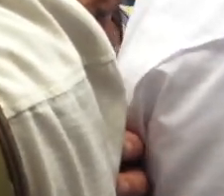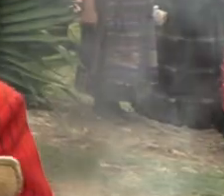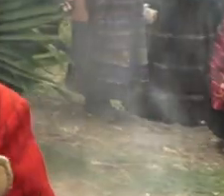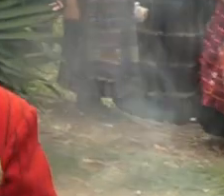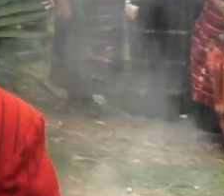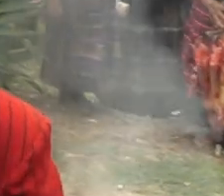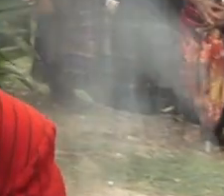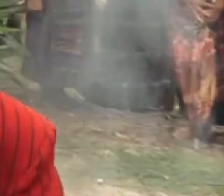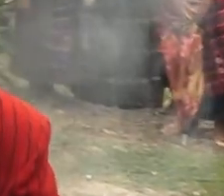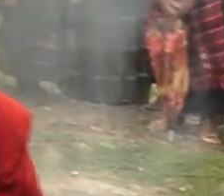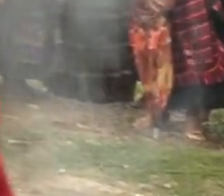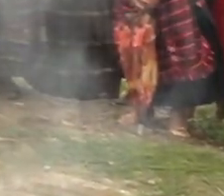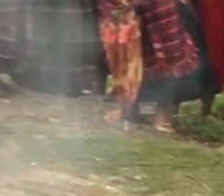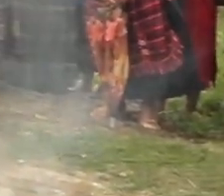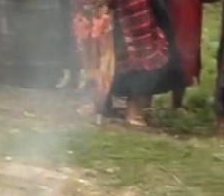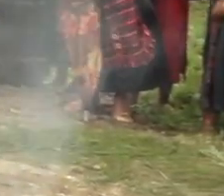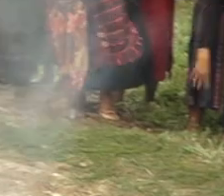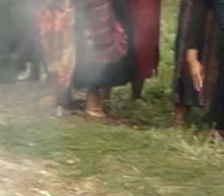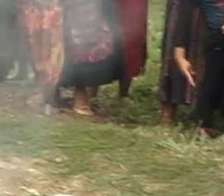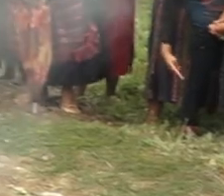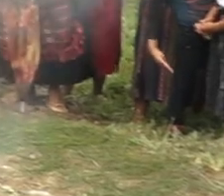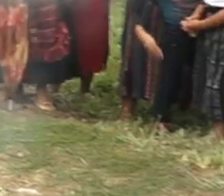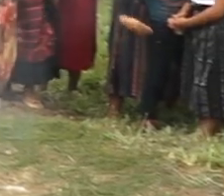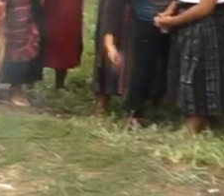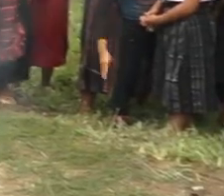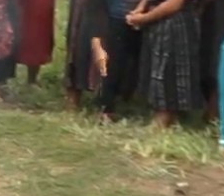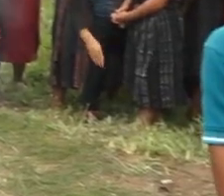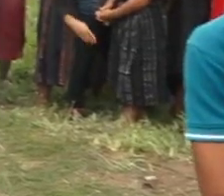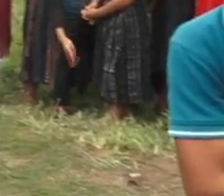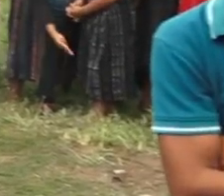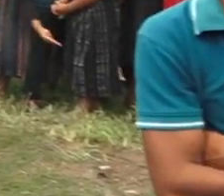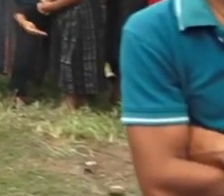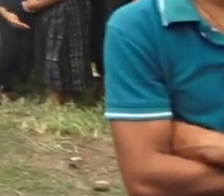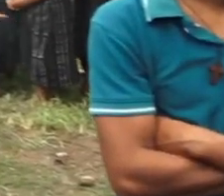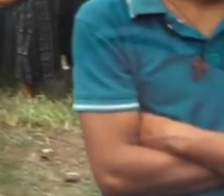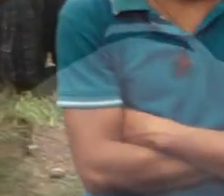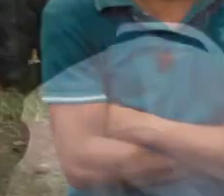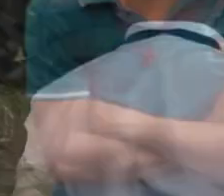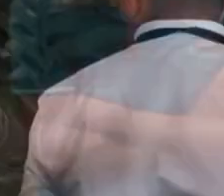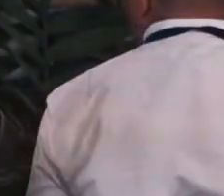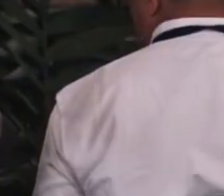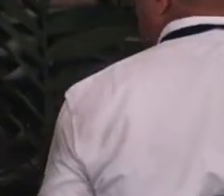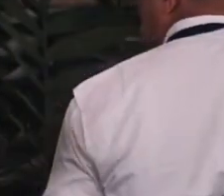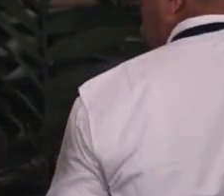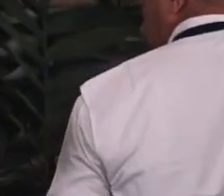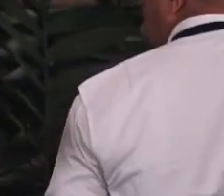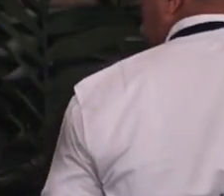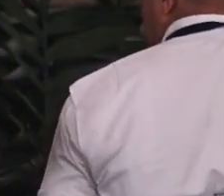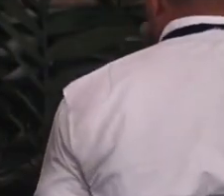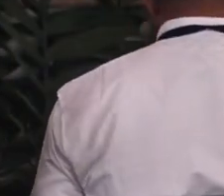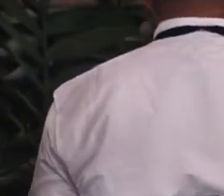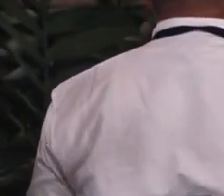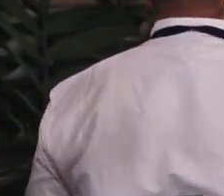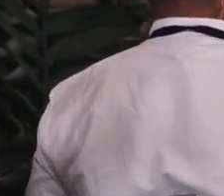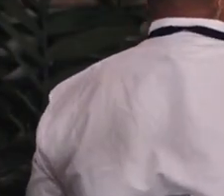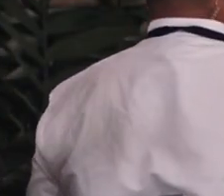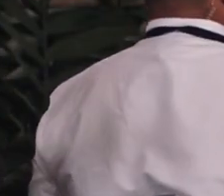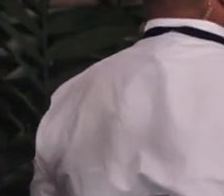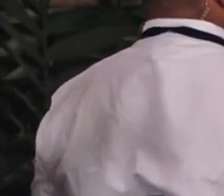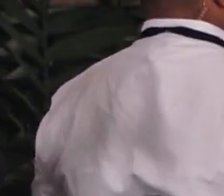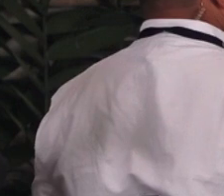nunca habían entablado el diálogo con algún presidente o autoridad del gobierno. Eso nos hace